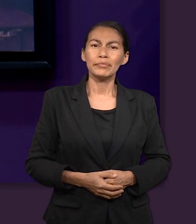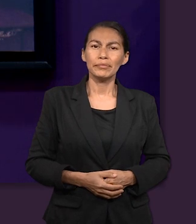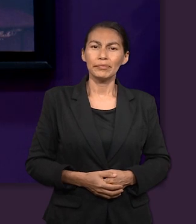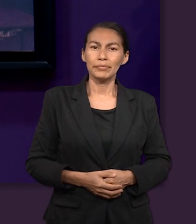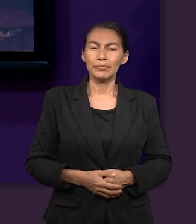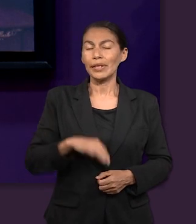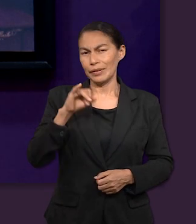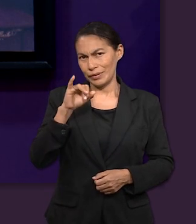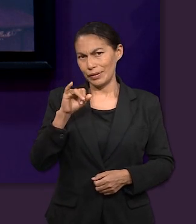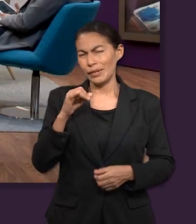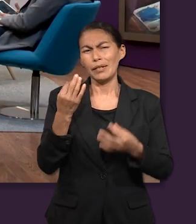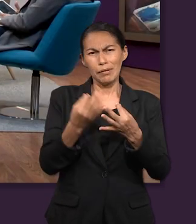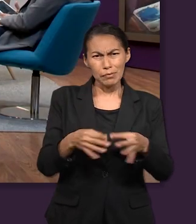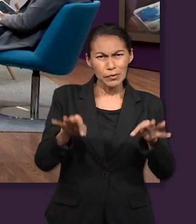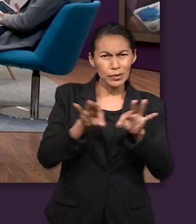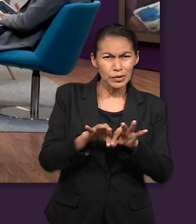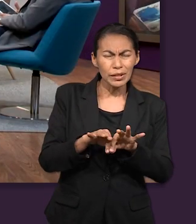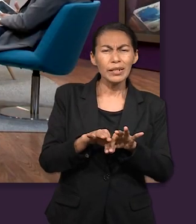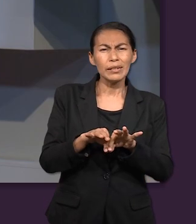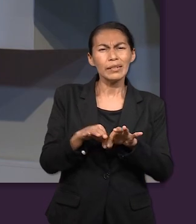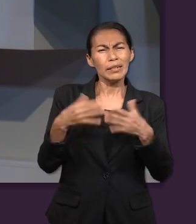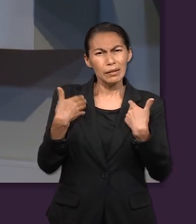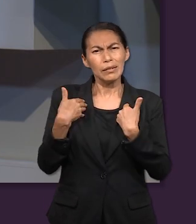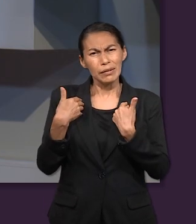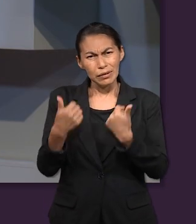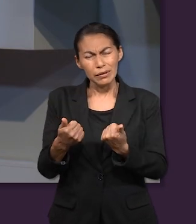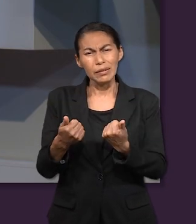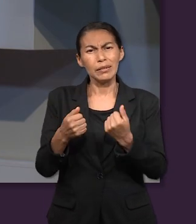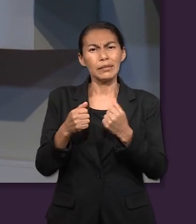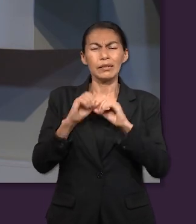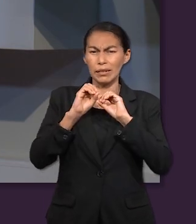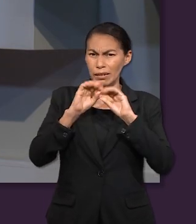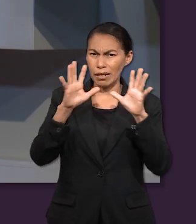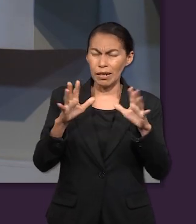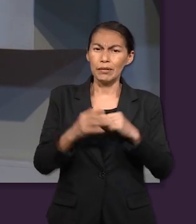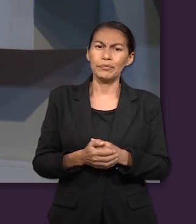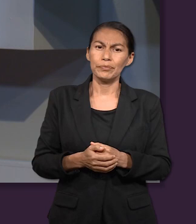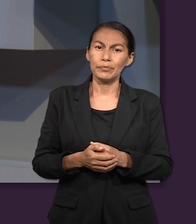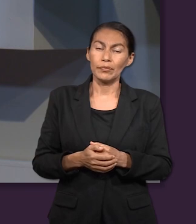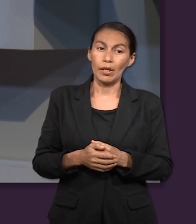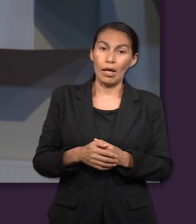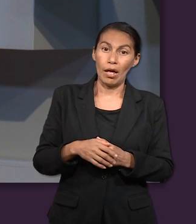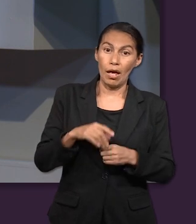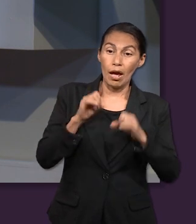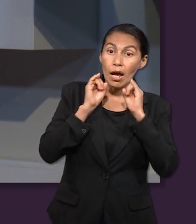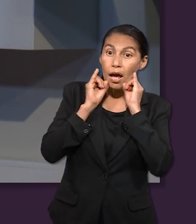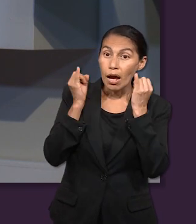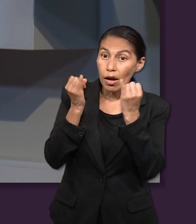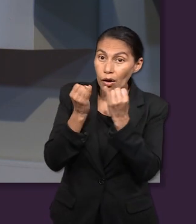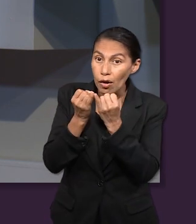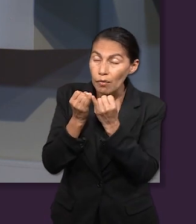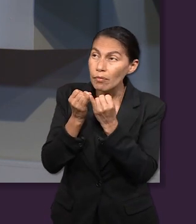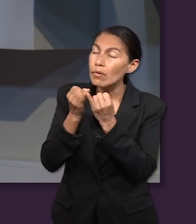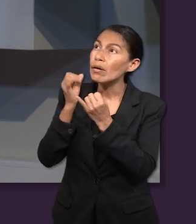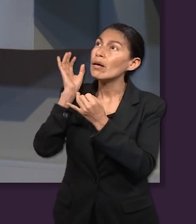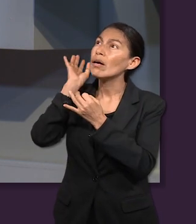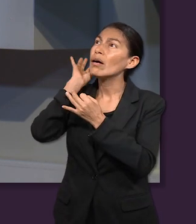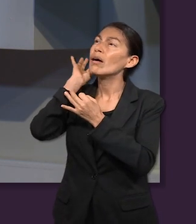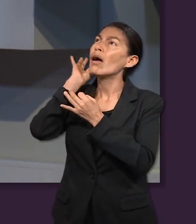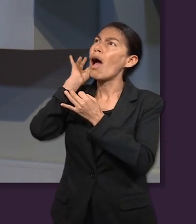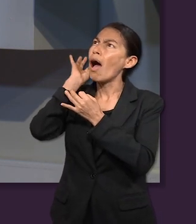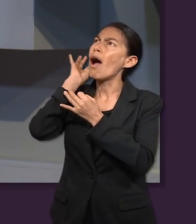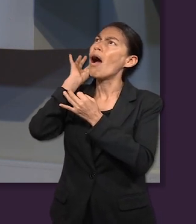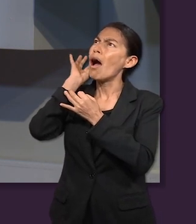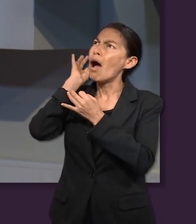su familia iba a estar bien ahí en Egipto. Sí, y es importante que tengamos muy claro eso. Bueno, Jacob escucha la voz de